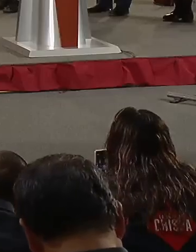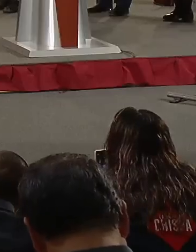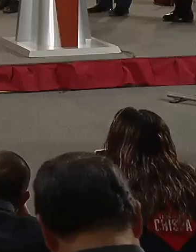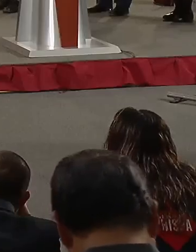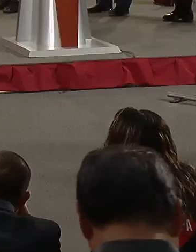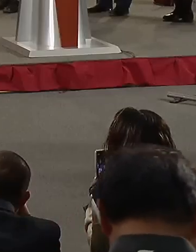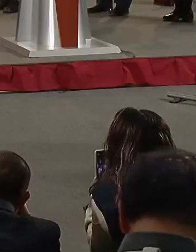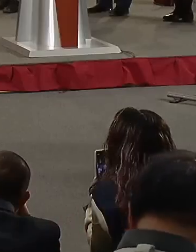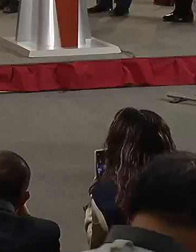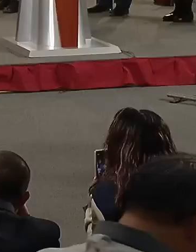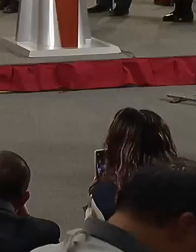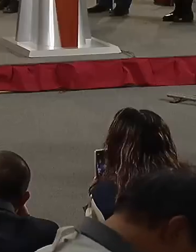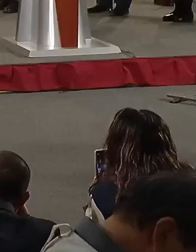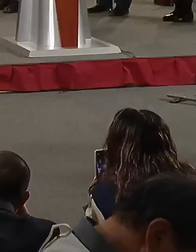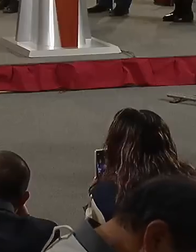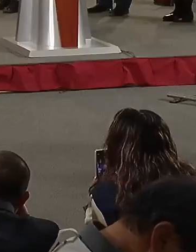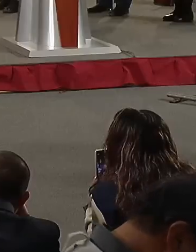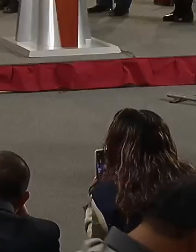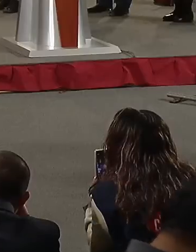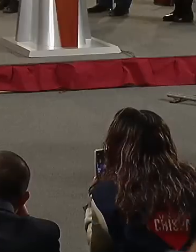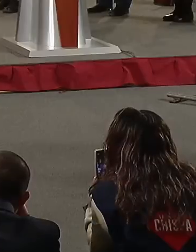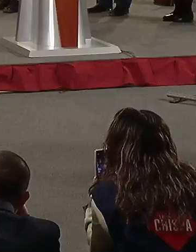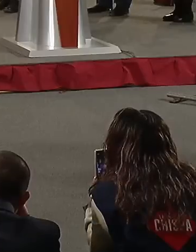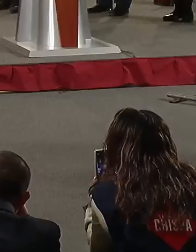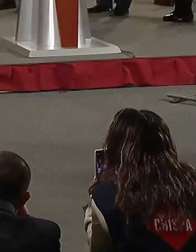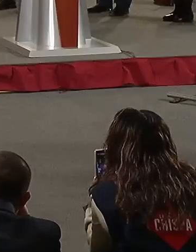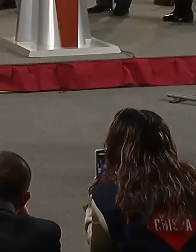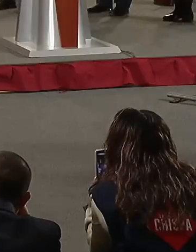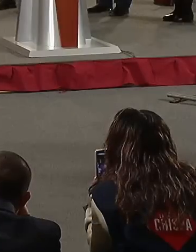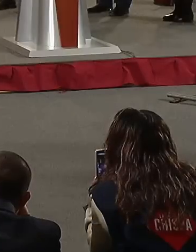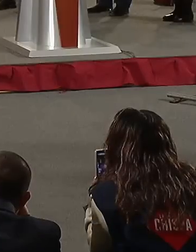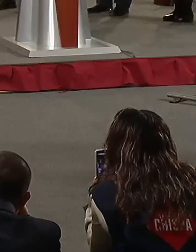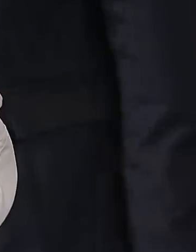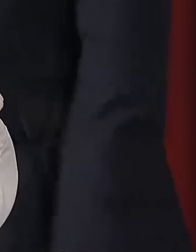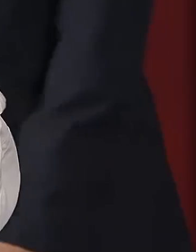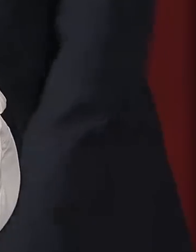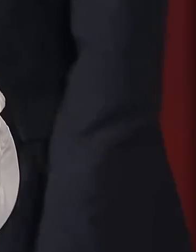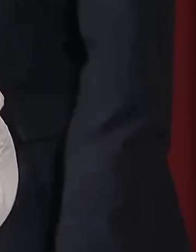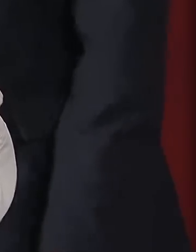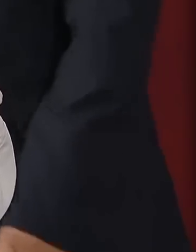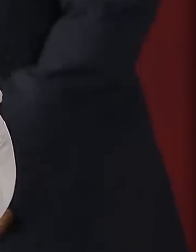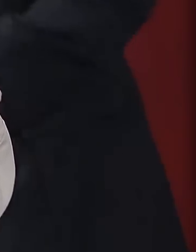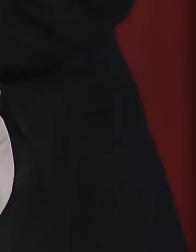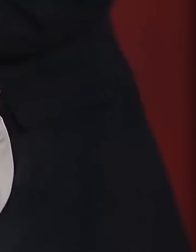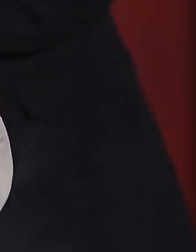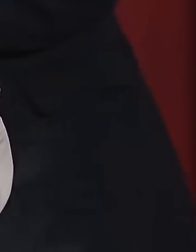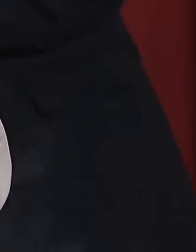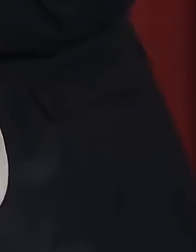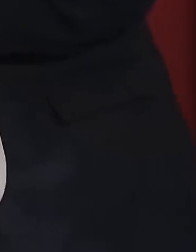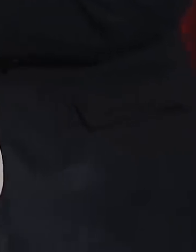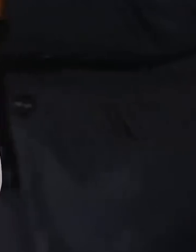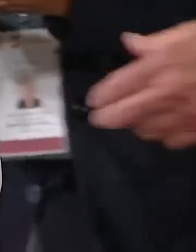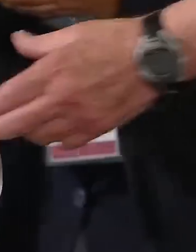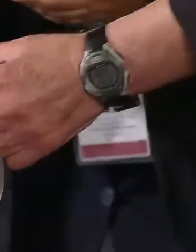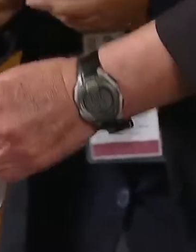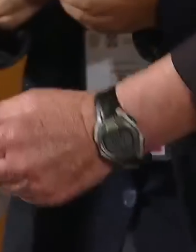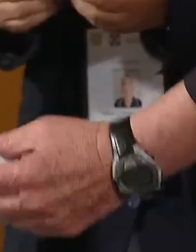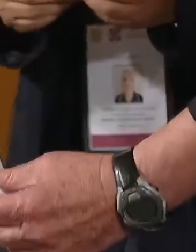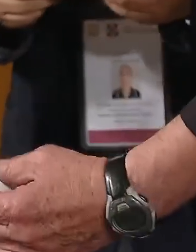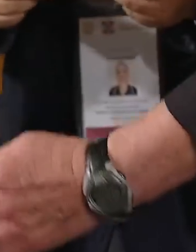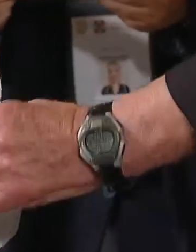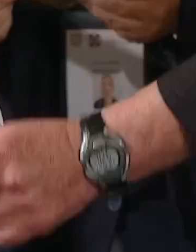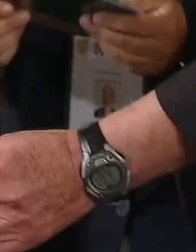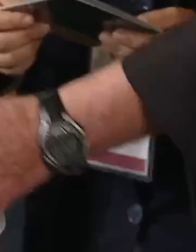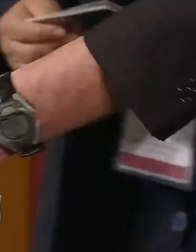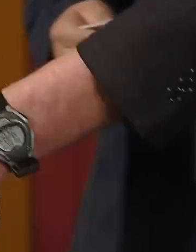Los que tienen más de 60 son los que recomiendan a los